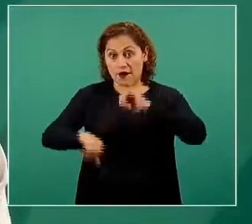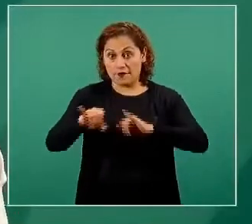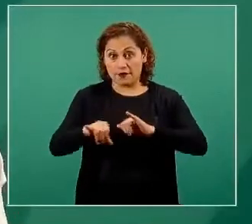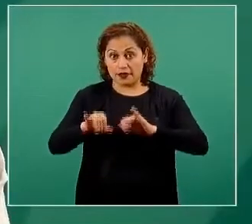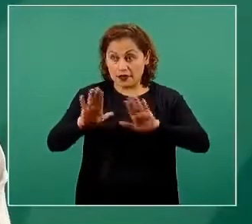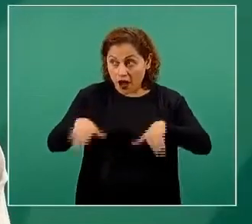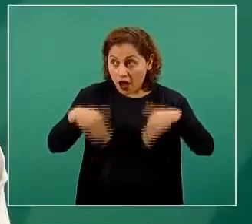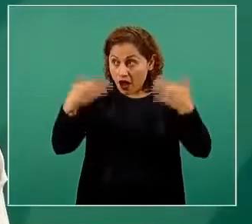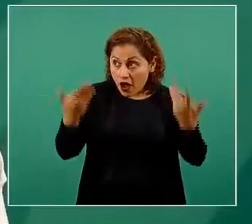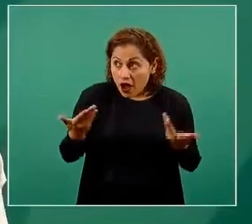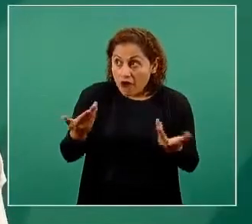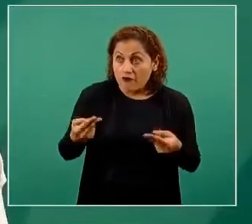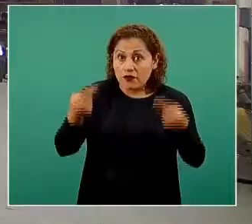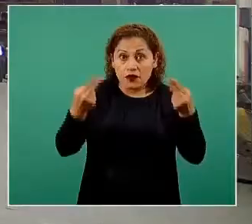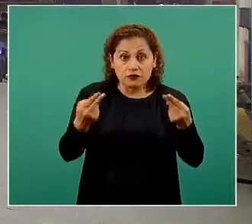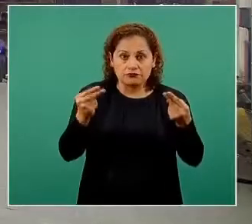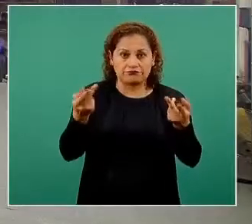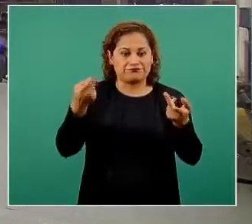vaivenes del lucro.